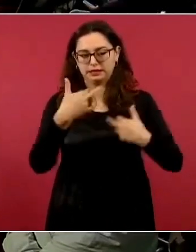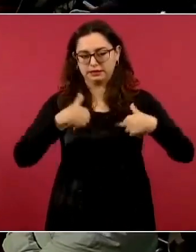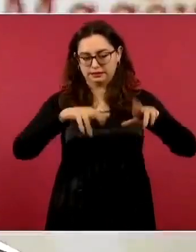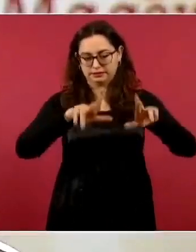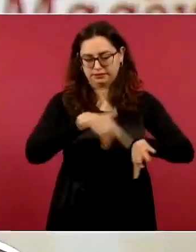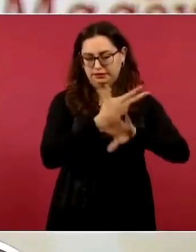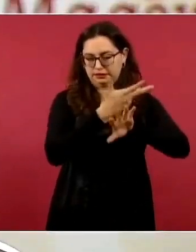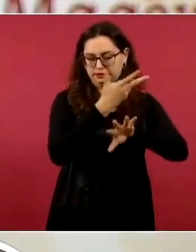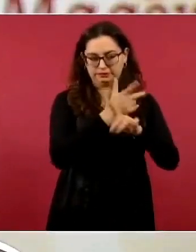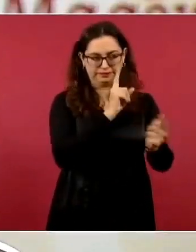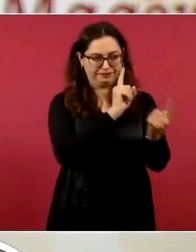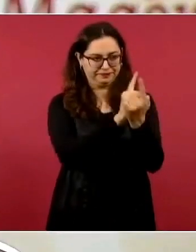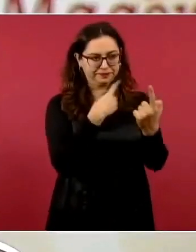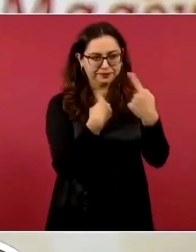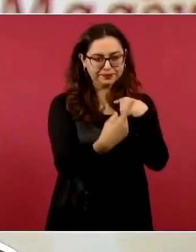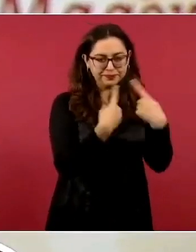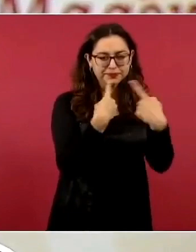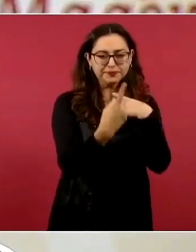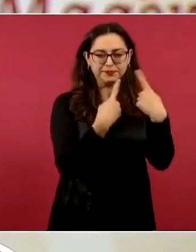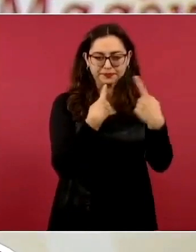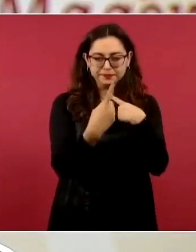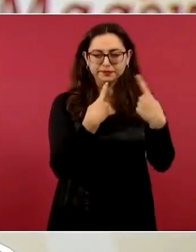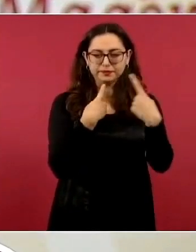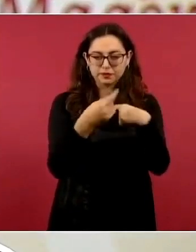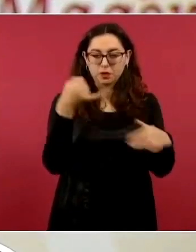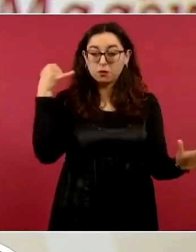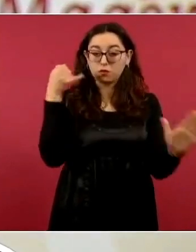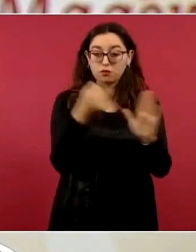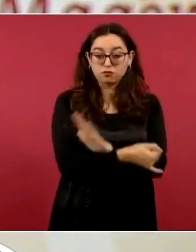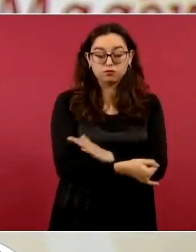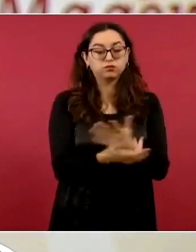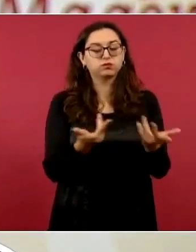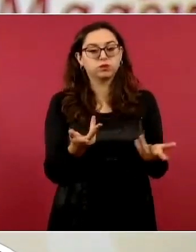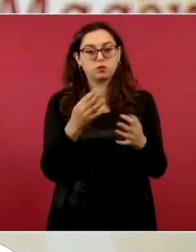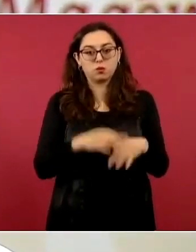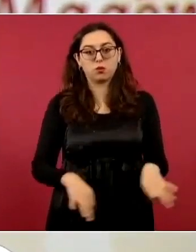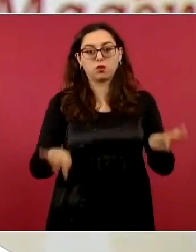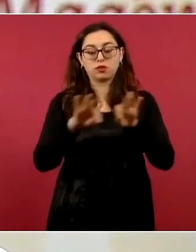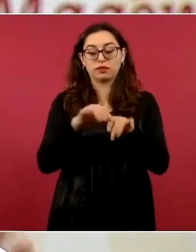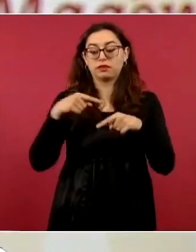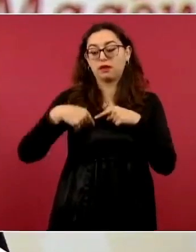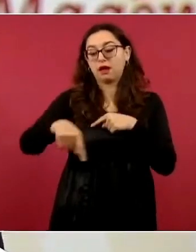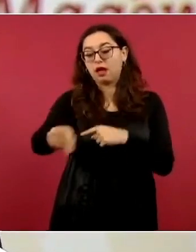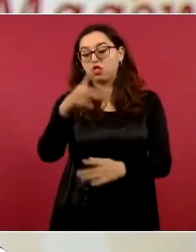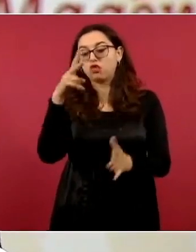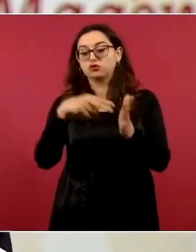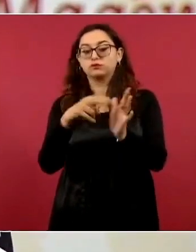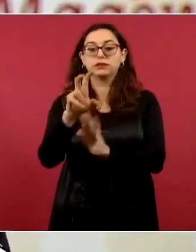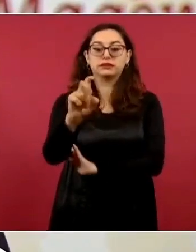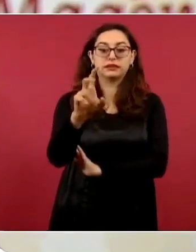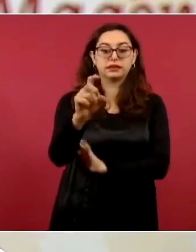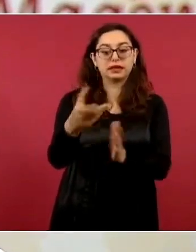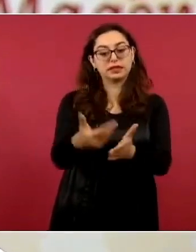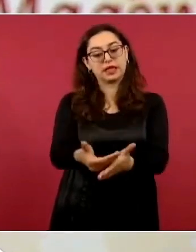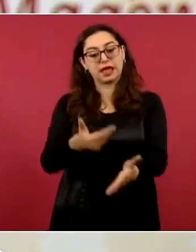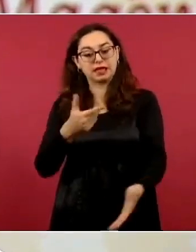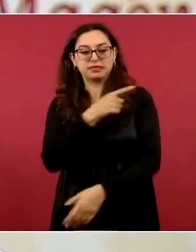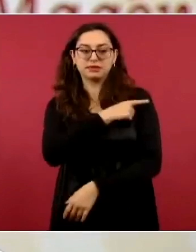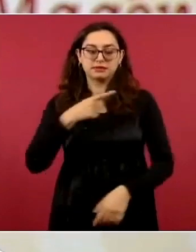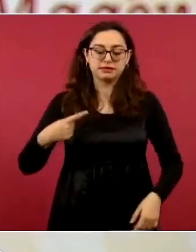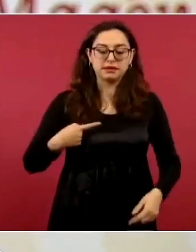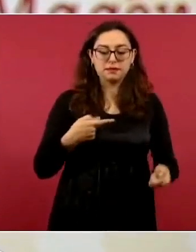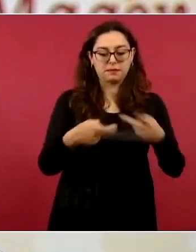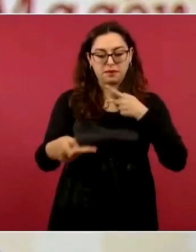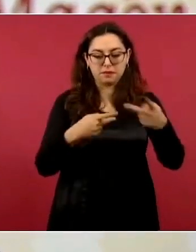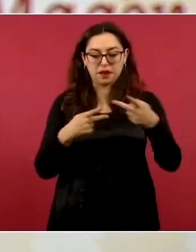una meta compartida para energías limpias para el año 2030. Una parte primordial es el plan Sonora, por eso